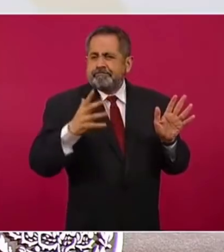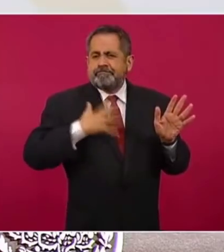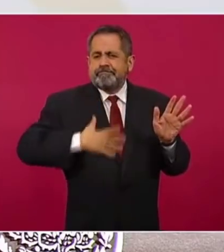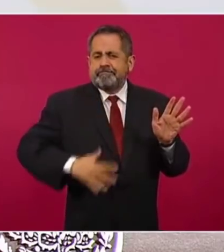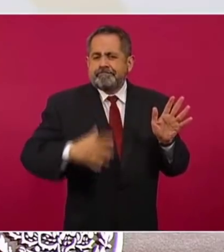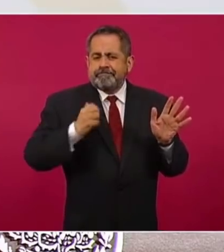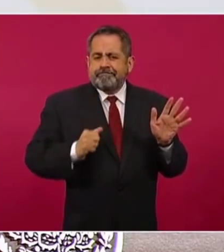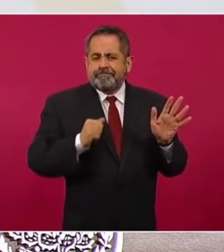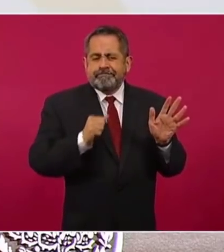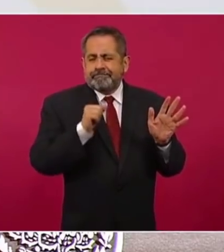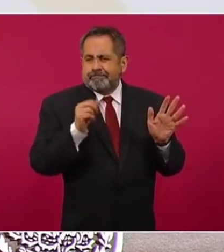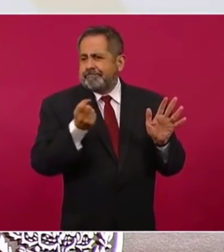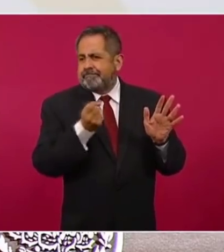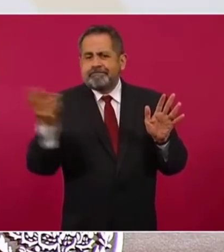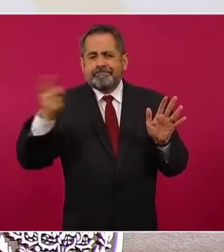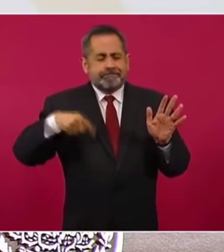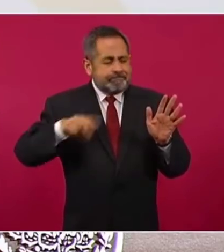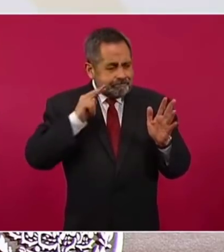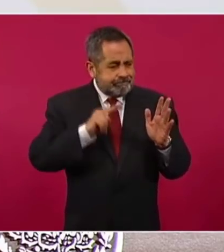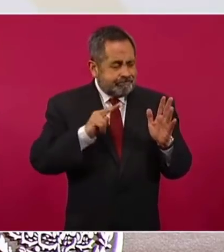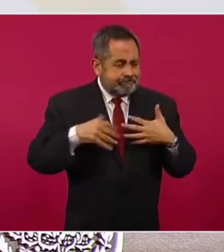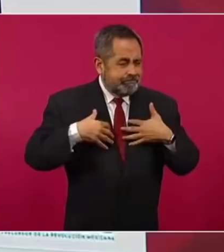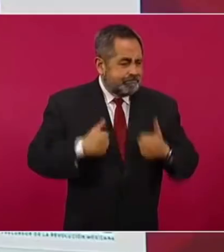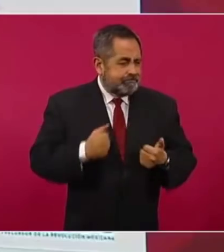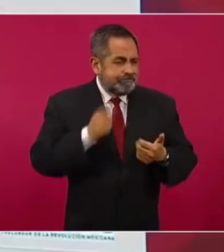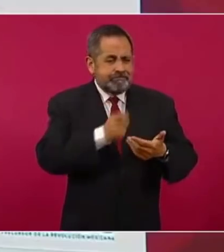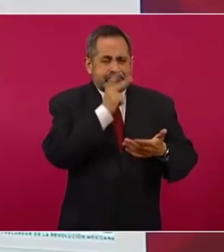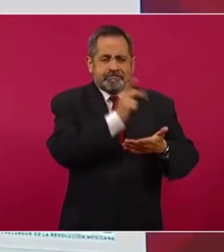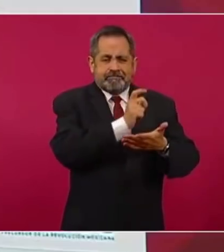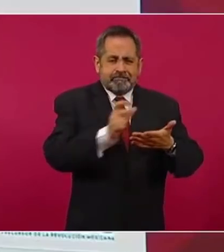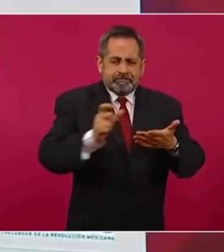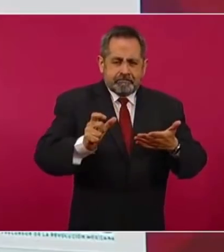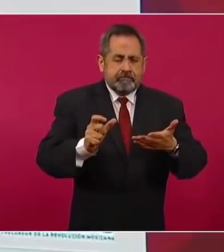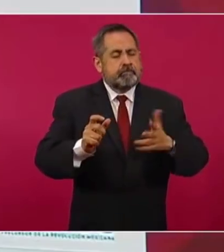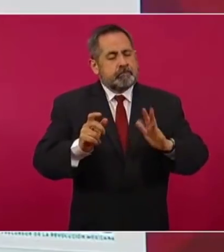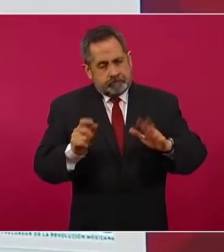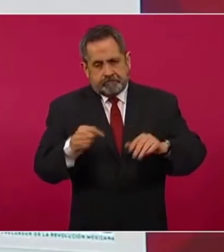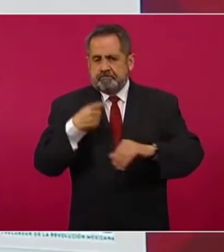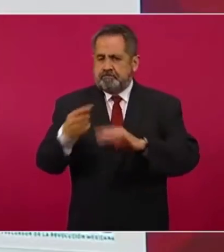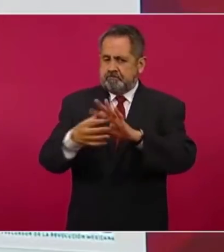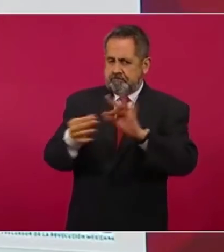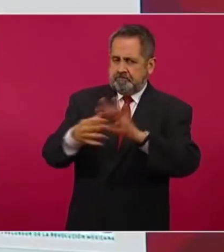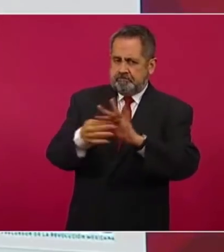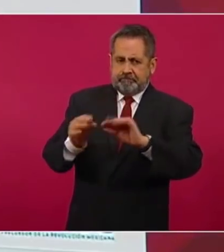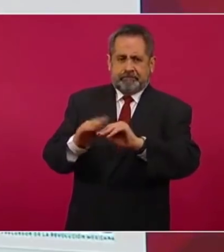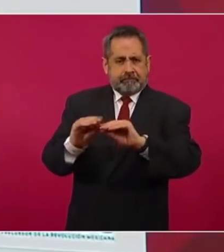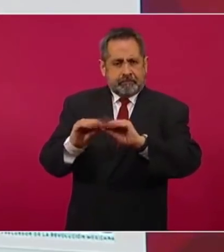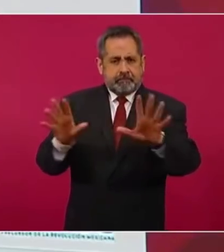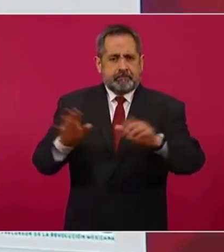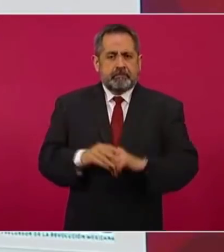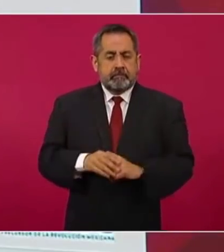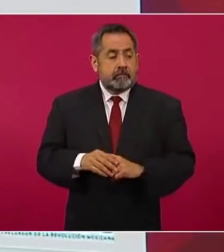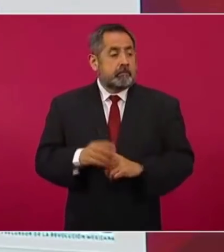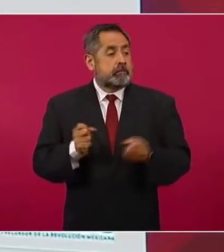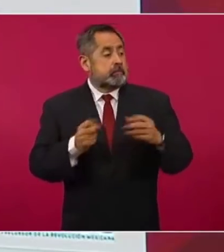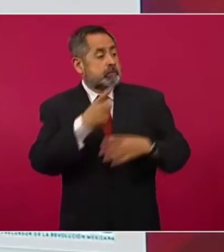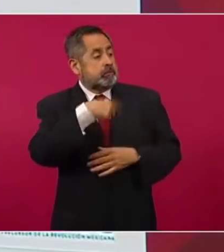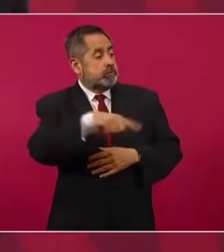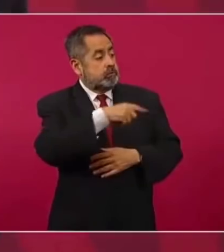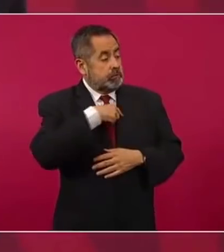no entiende. Y creen muchos